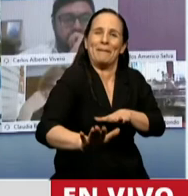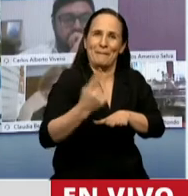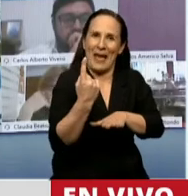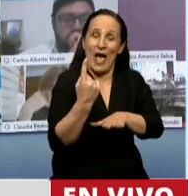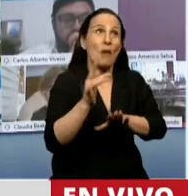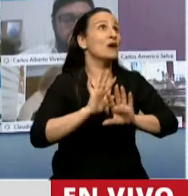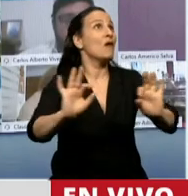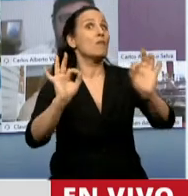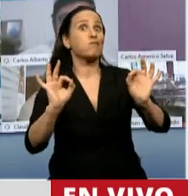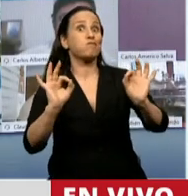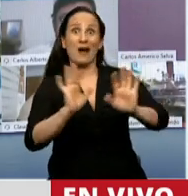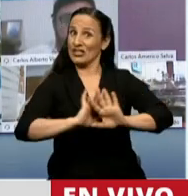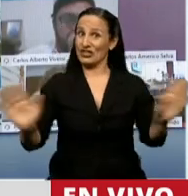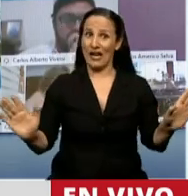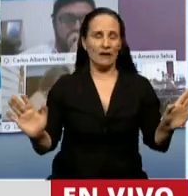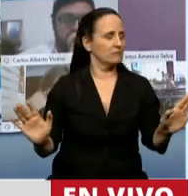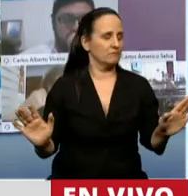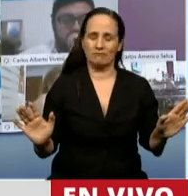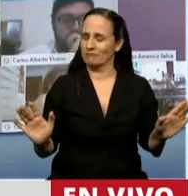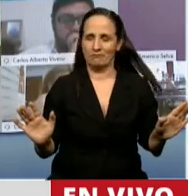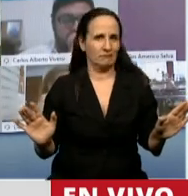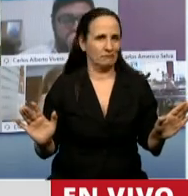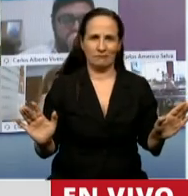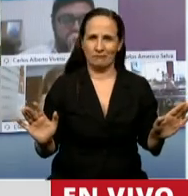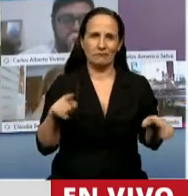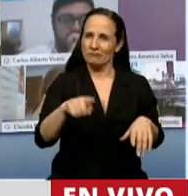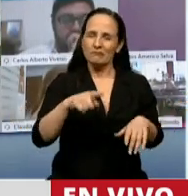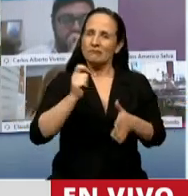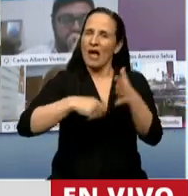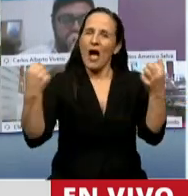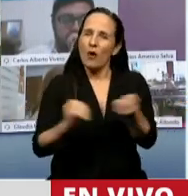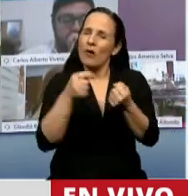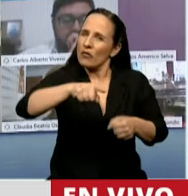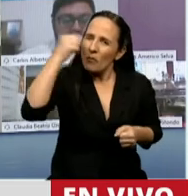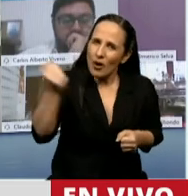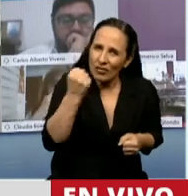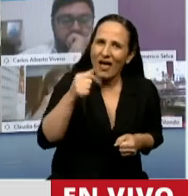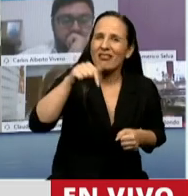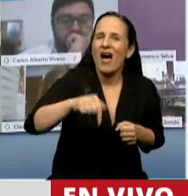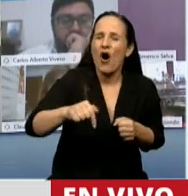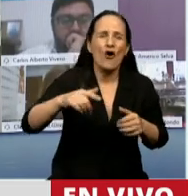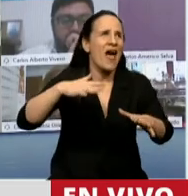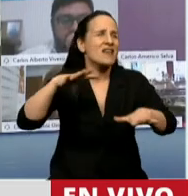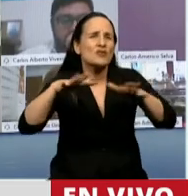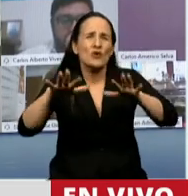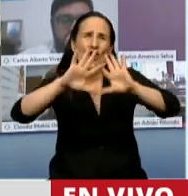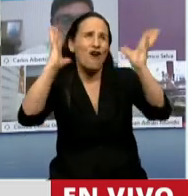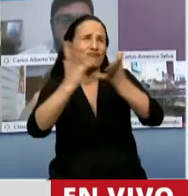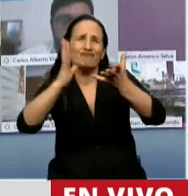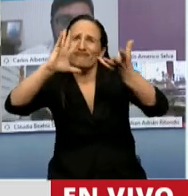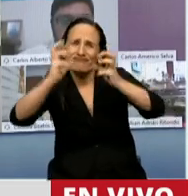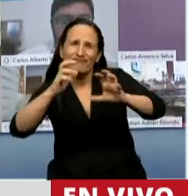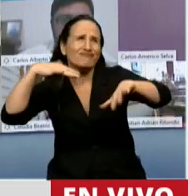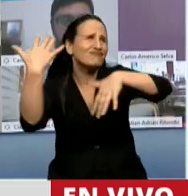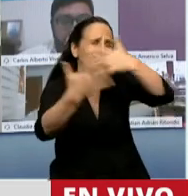el final del camino. Yo creo que la importancia de este acuerdo en este contexto de crisis ecológica, de colapso ecológico